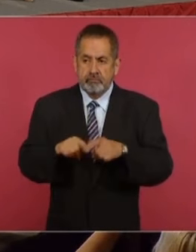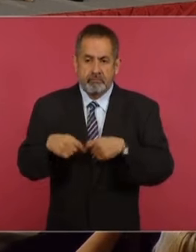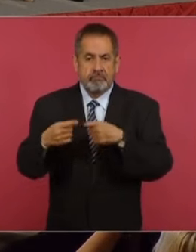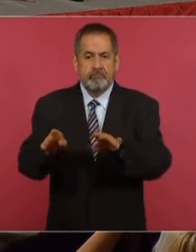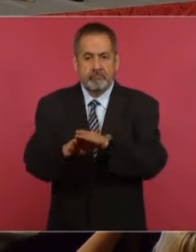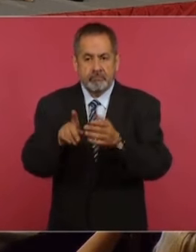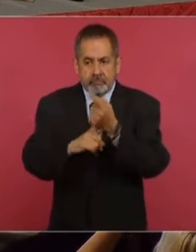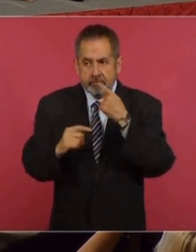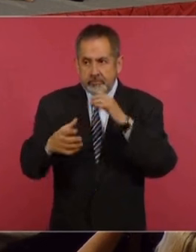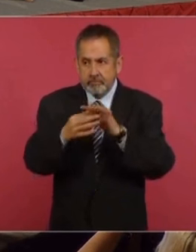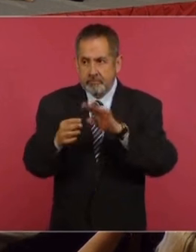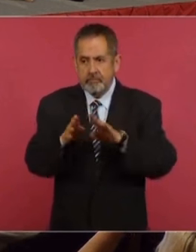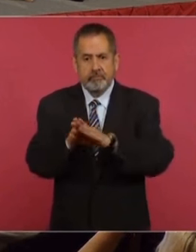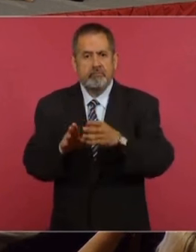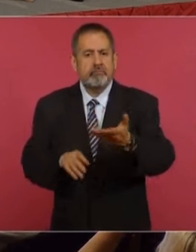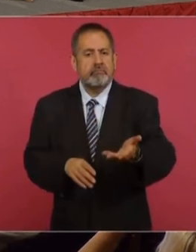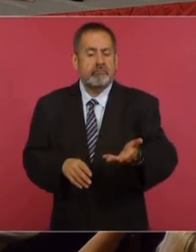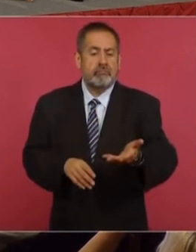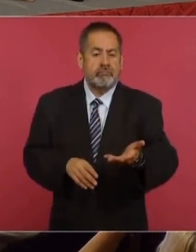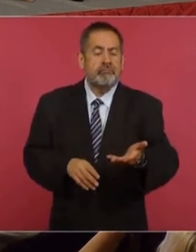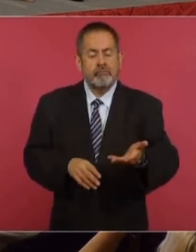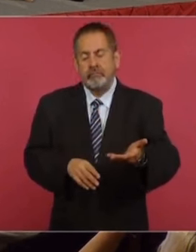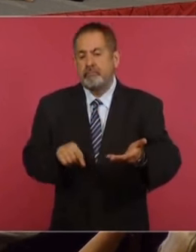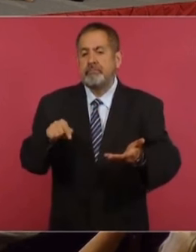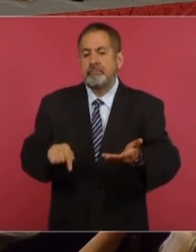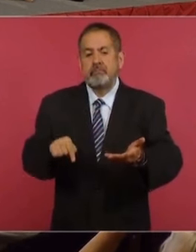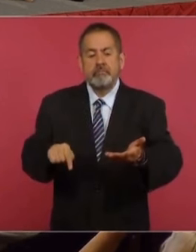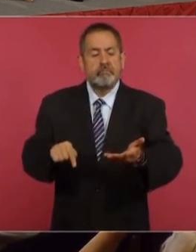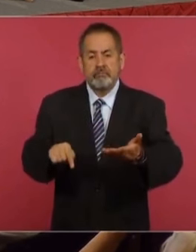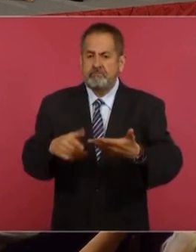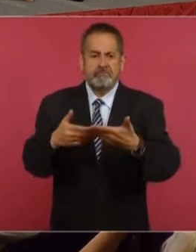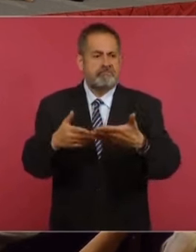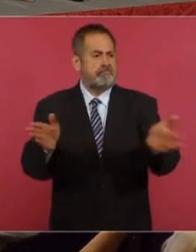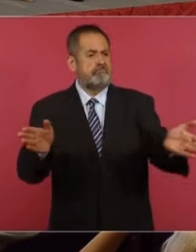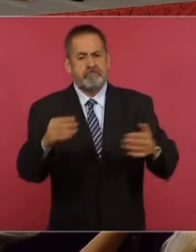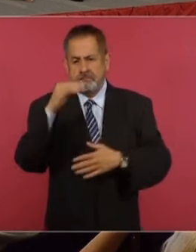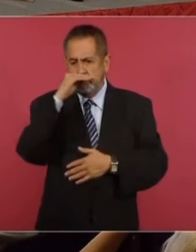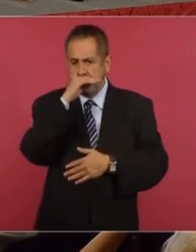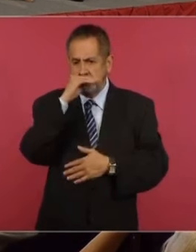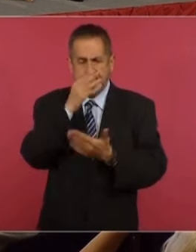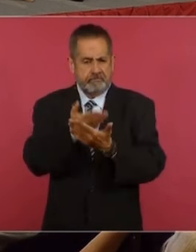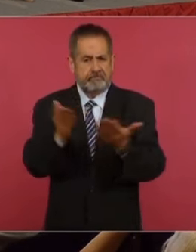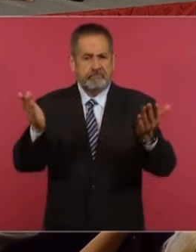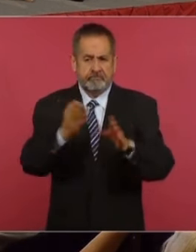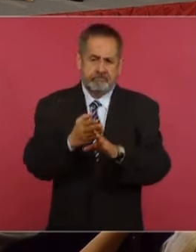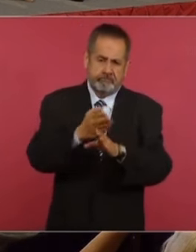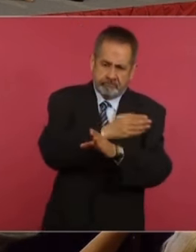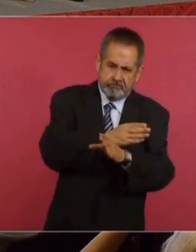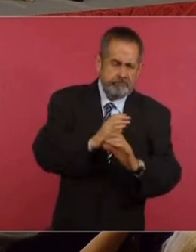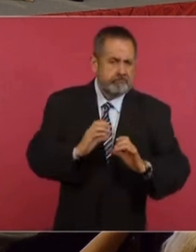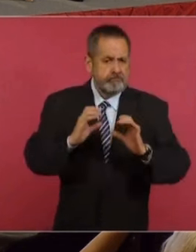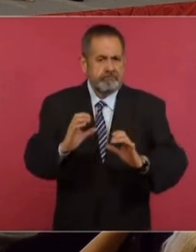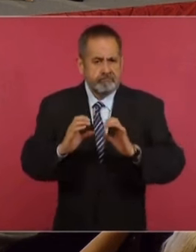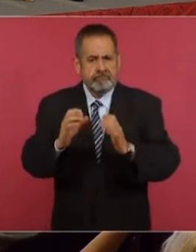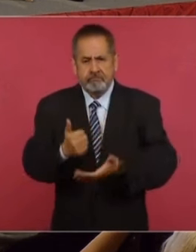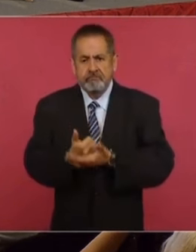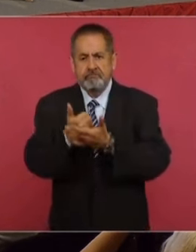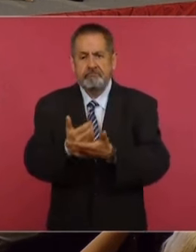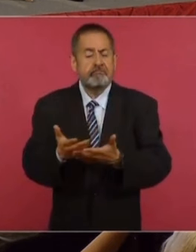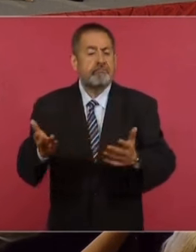medicamentos. Este modelo de atención, insisto, es público, es gratuito, es preventivo y es